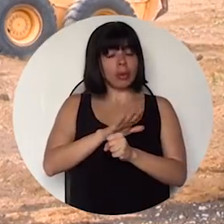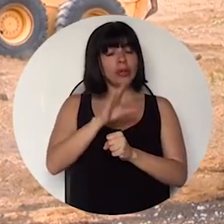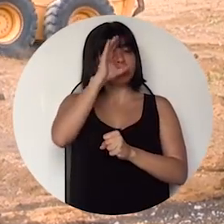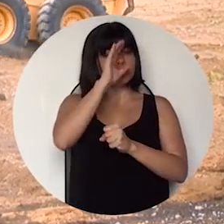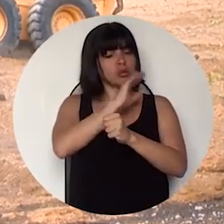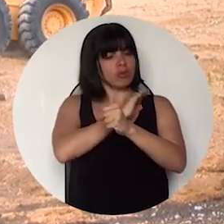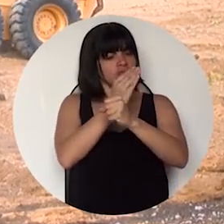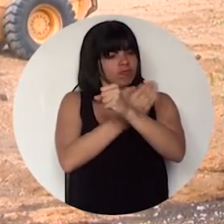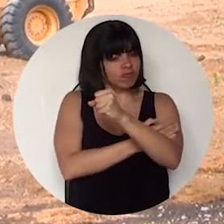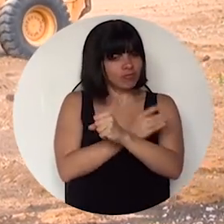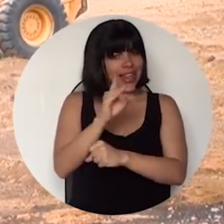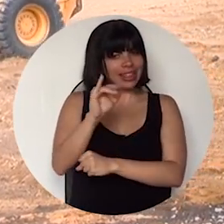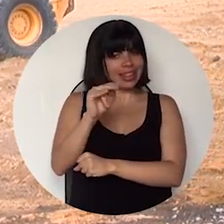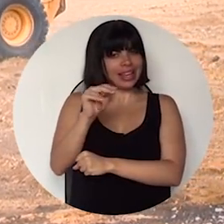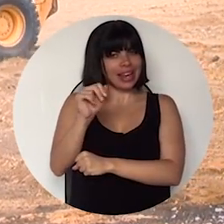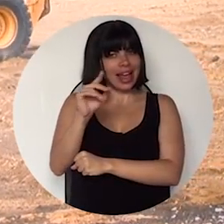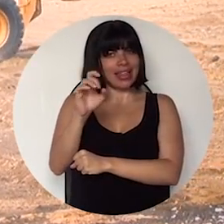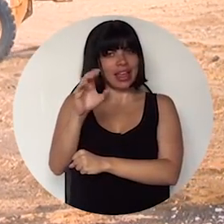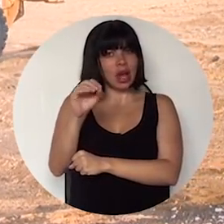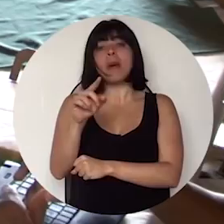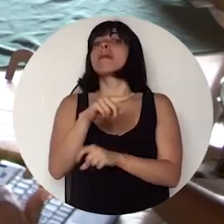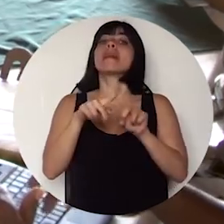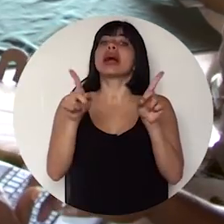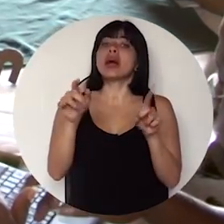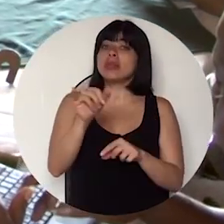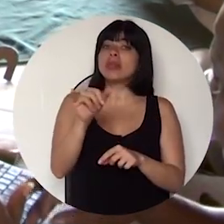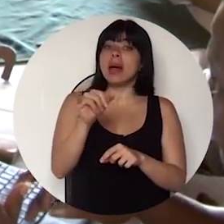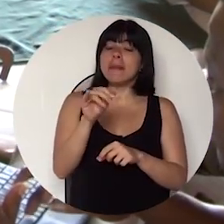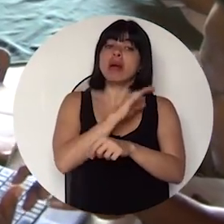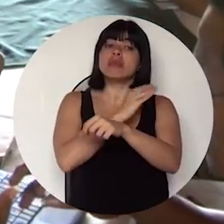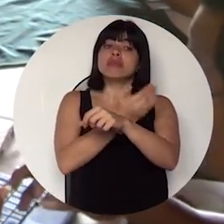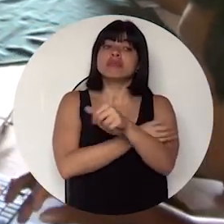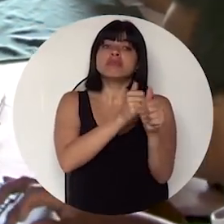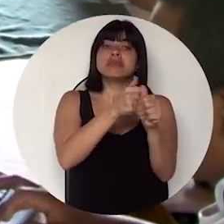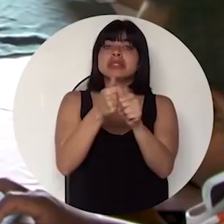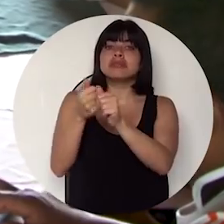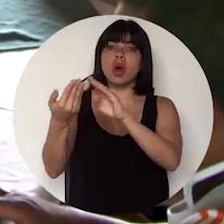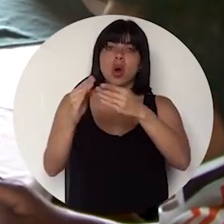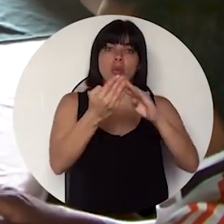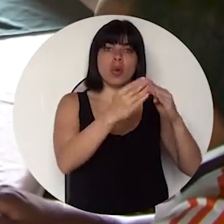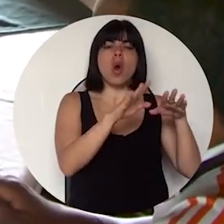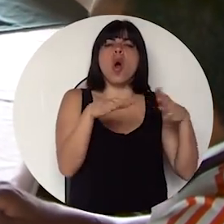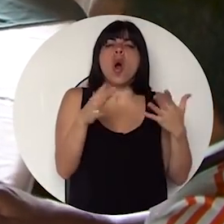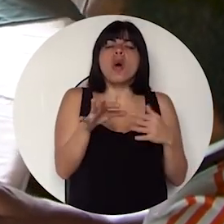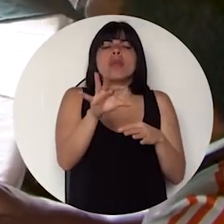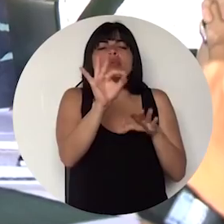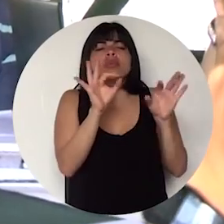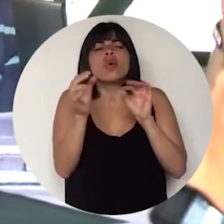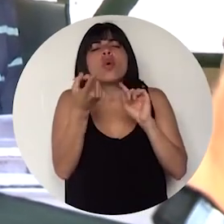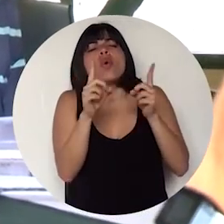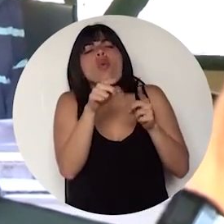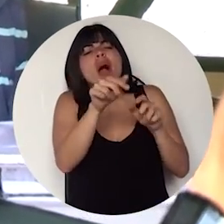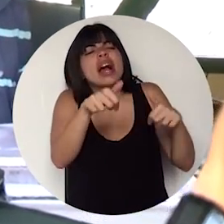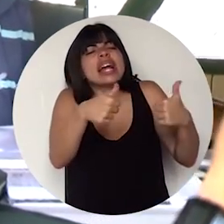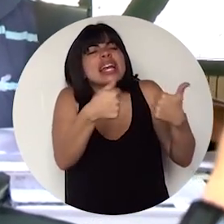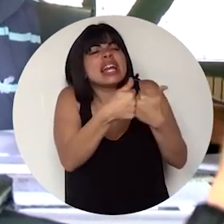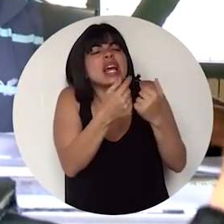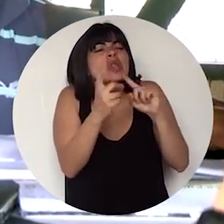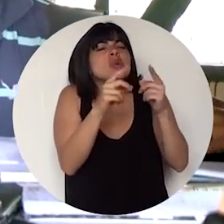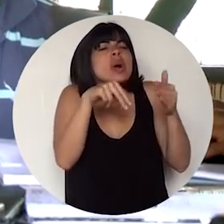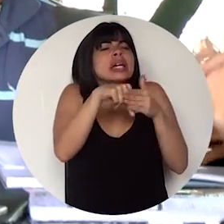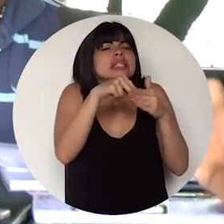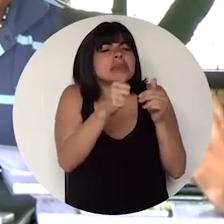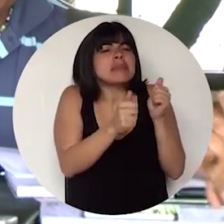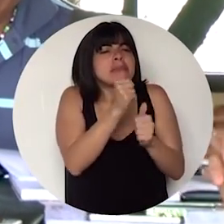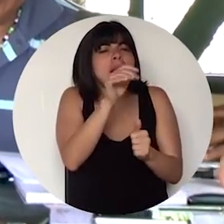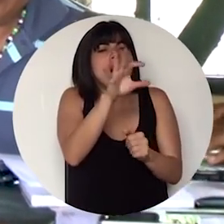de fortalecer a Dinadeco, pero también de fortalecer al Movimiento Comunal, identificando sus principales retos y desafíos